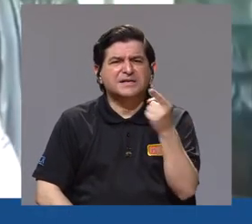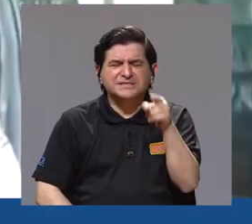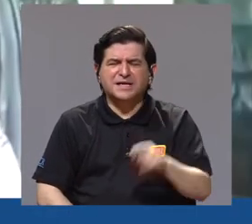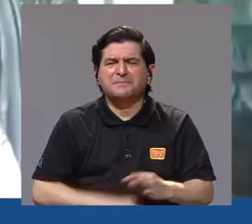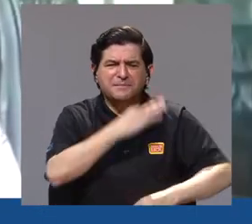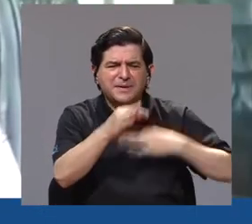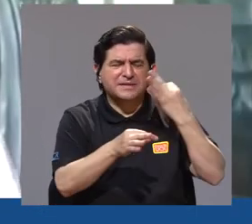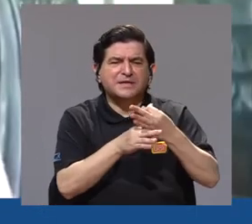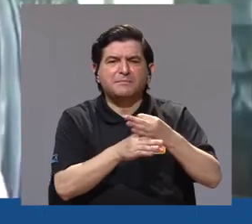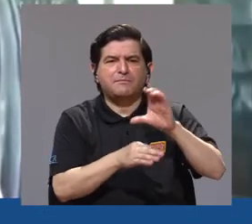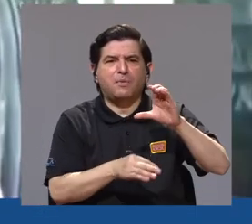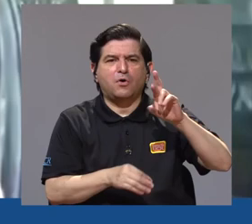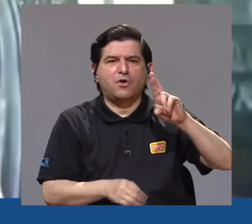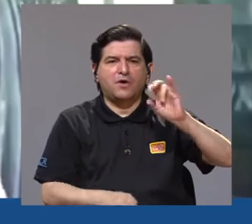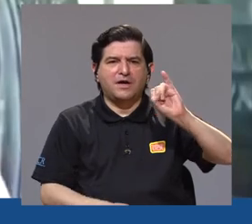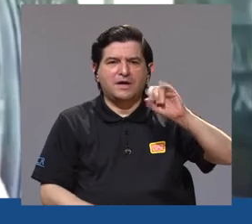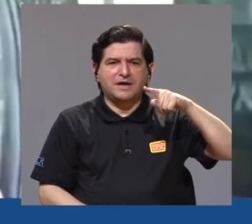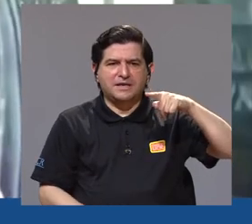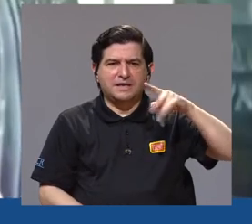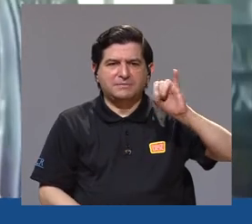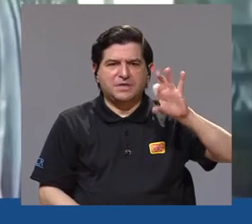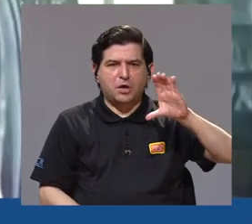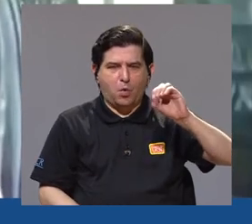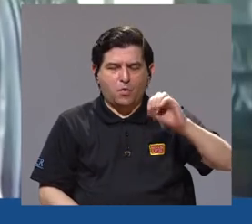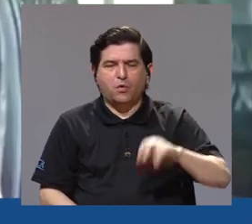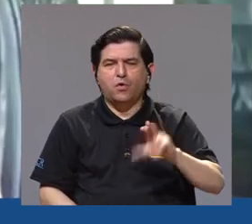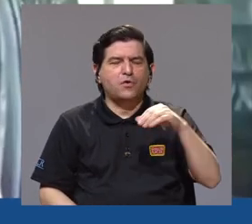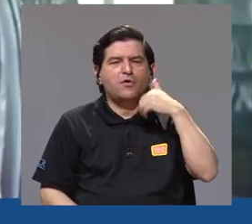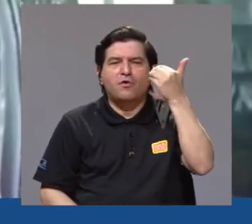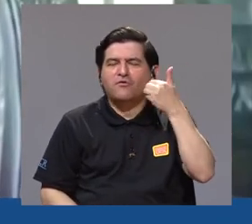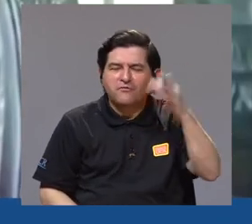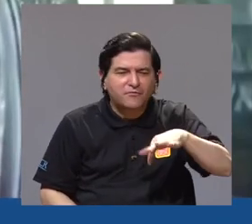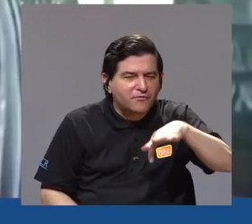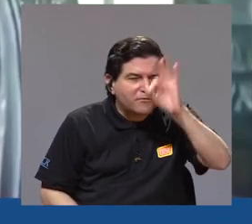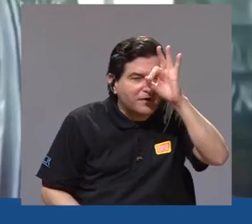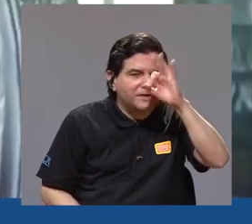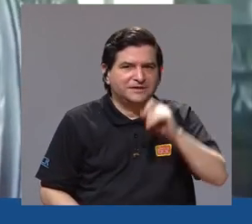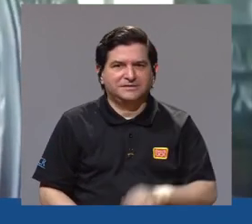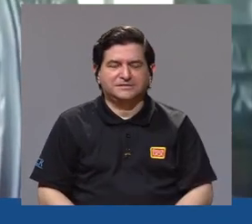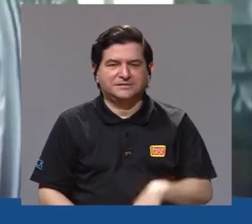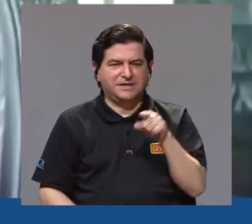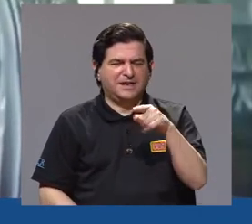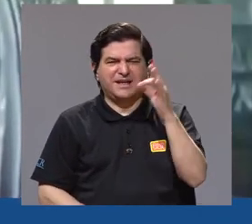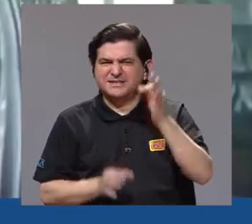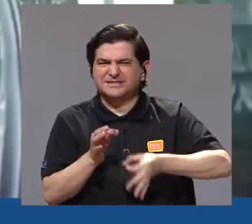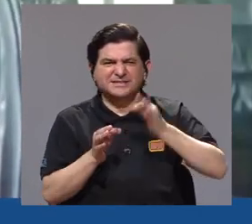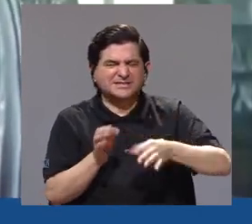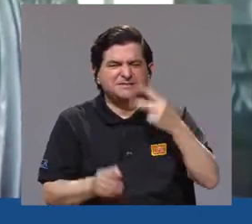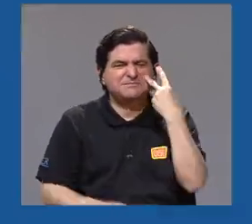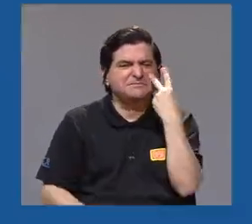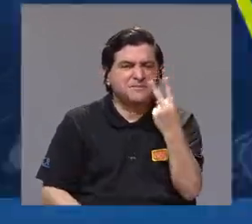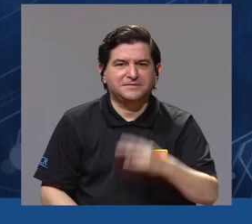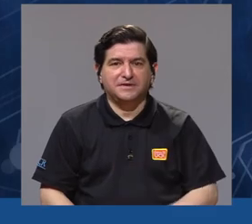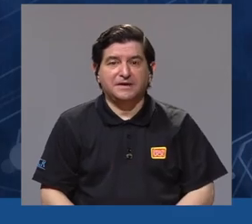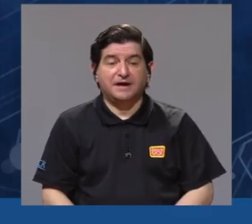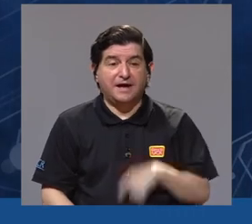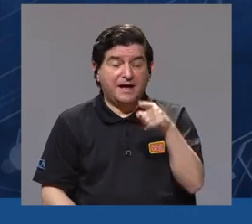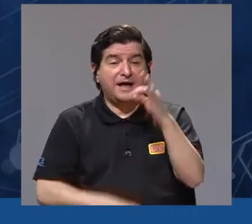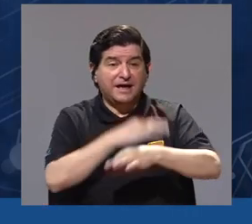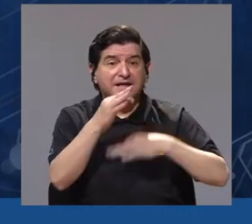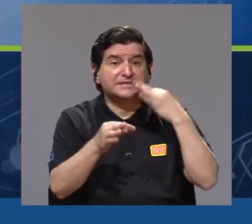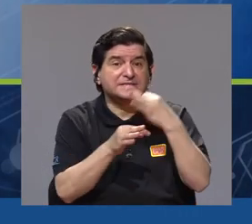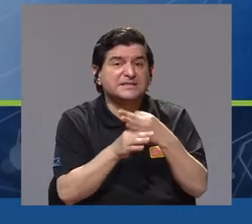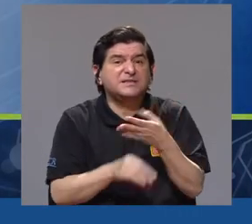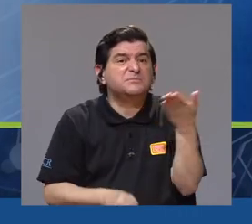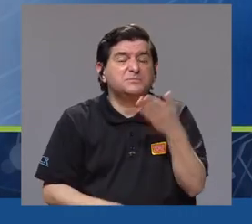siempre hay lo que se llaman especies crípticas que no son fáciles de descubrir a la simple vista. Se